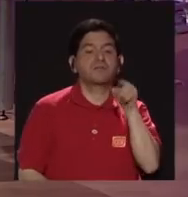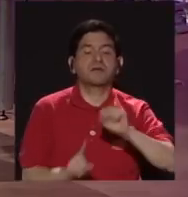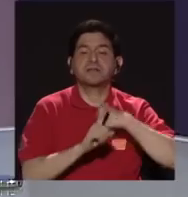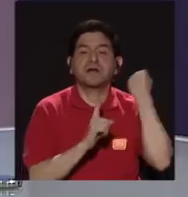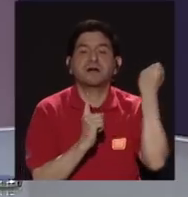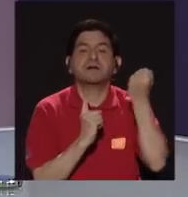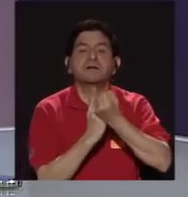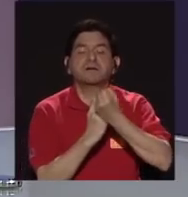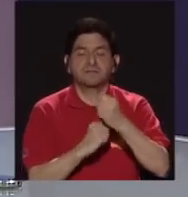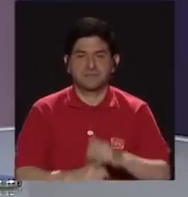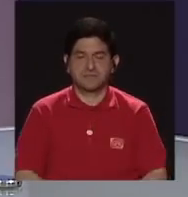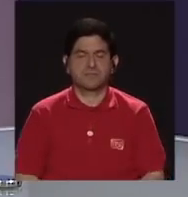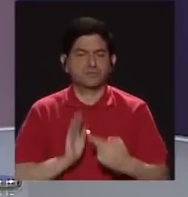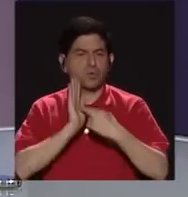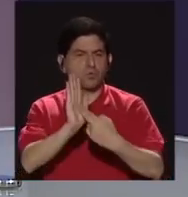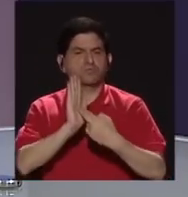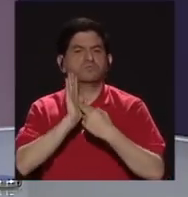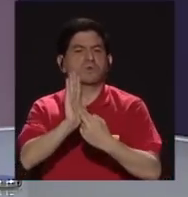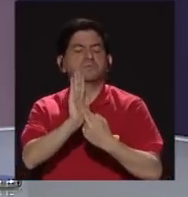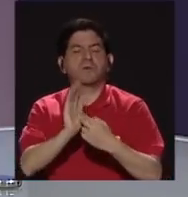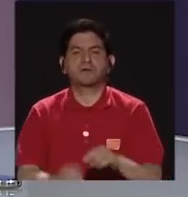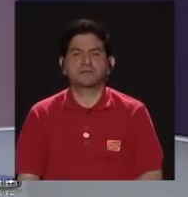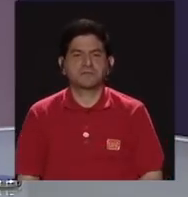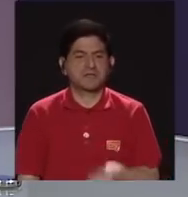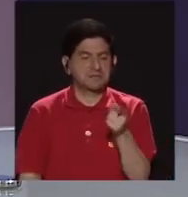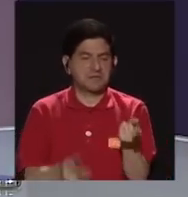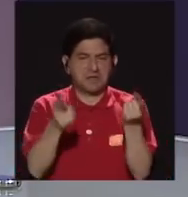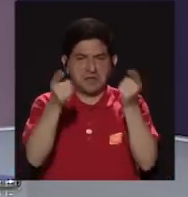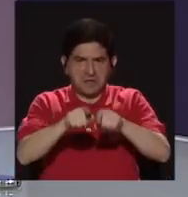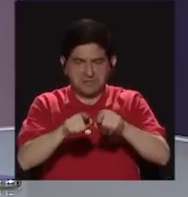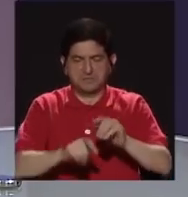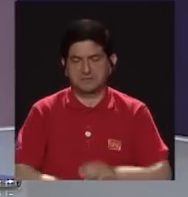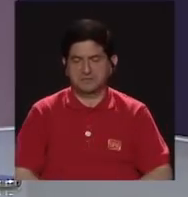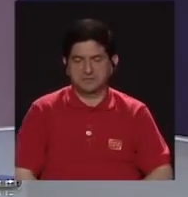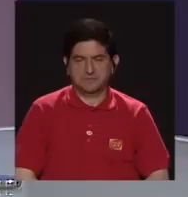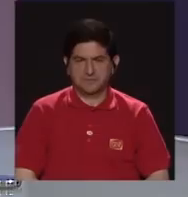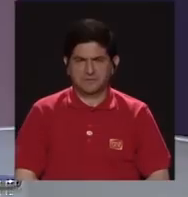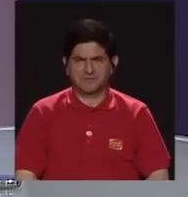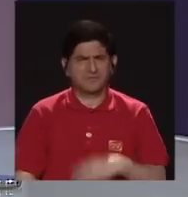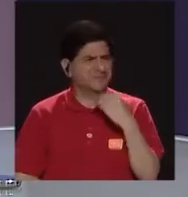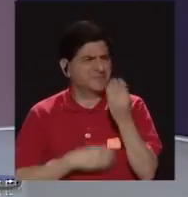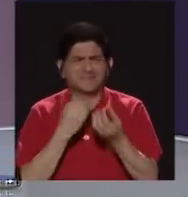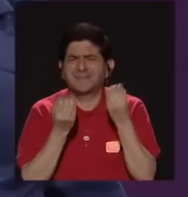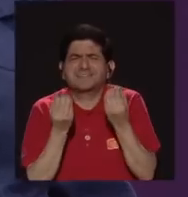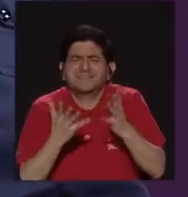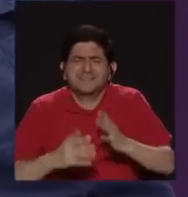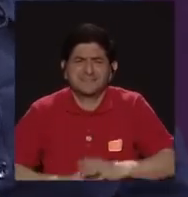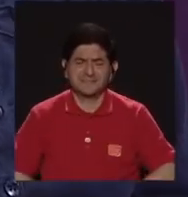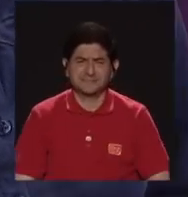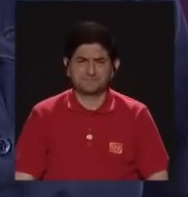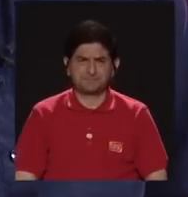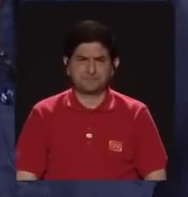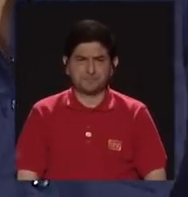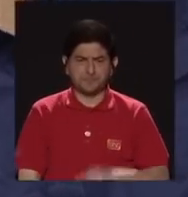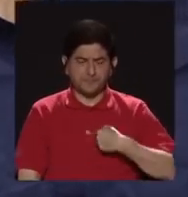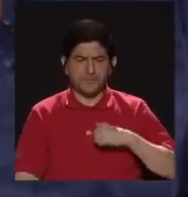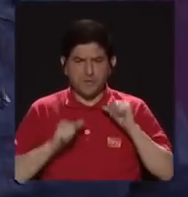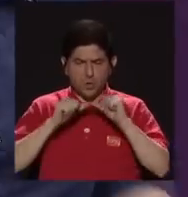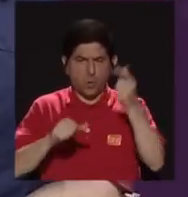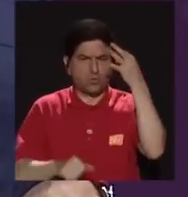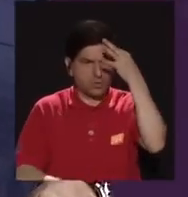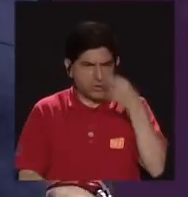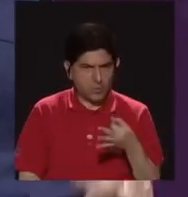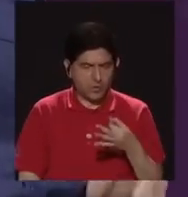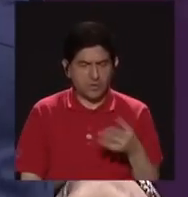representaba su... En fin, entonces, ¿qué hacer, verdad? Yo sigo creyendo